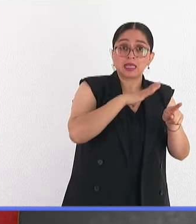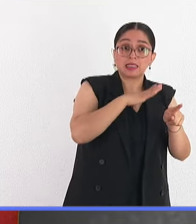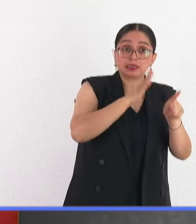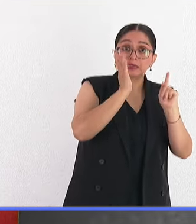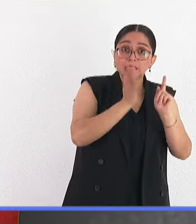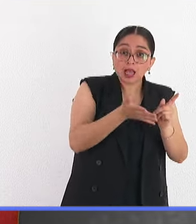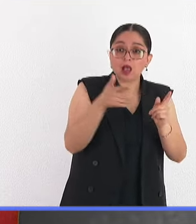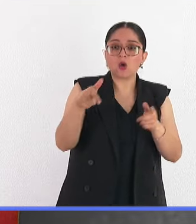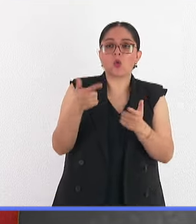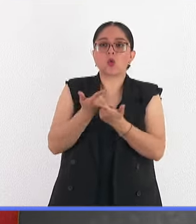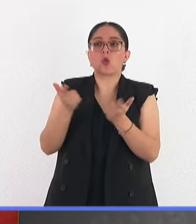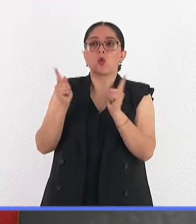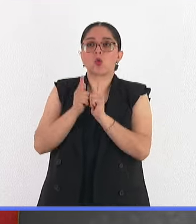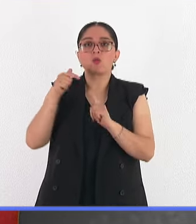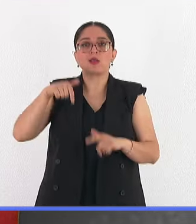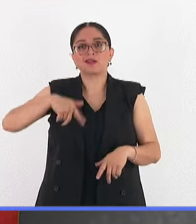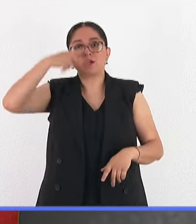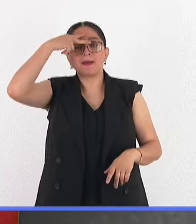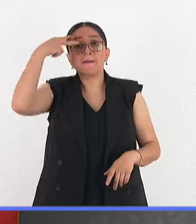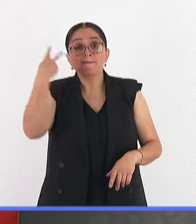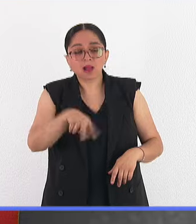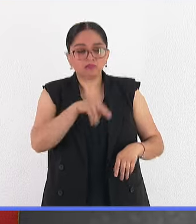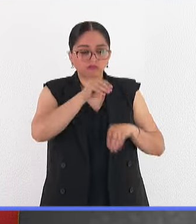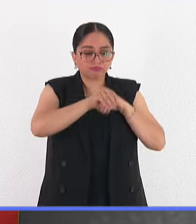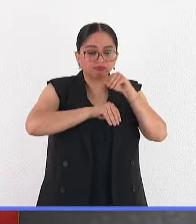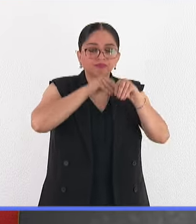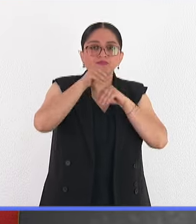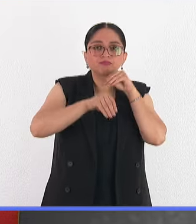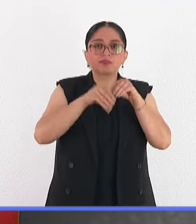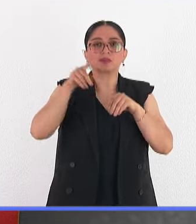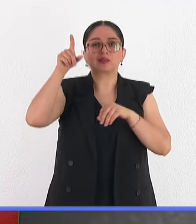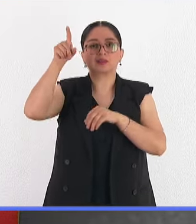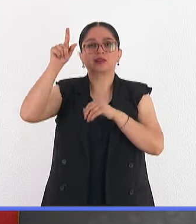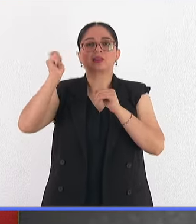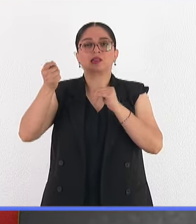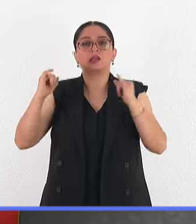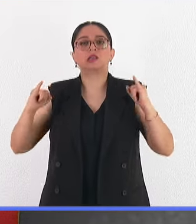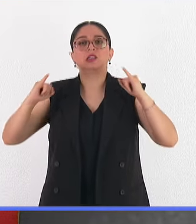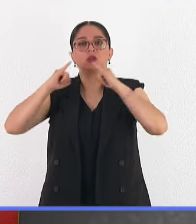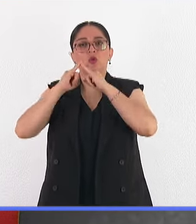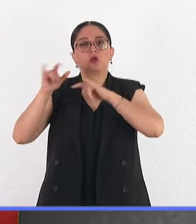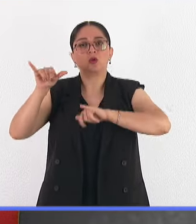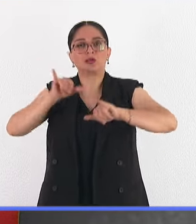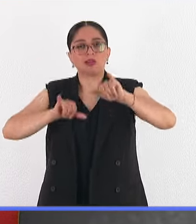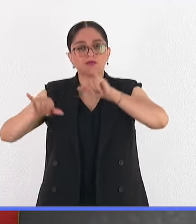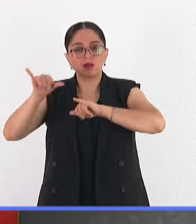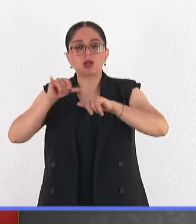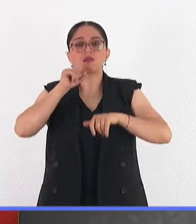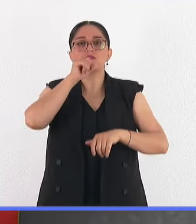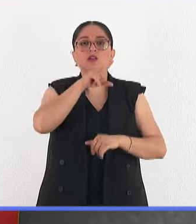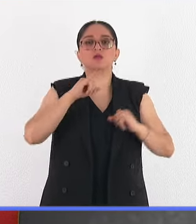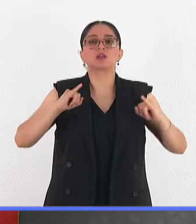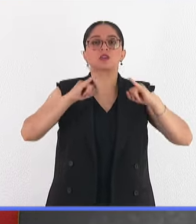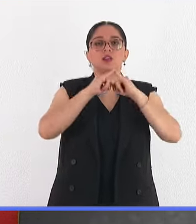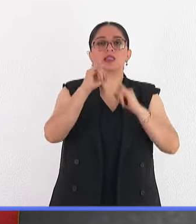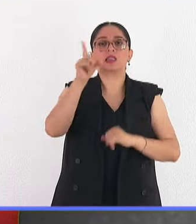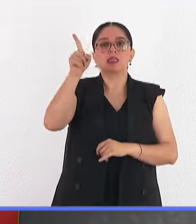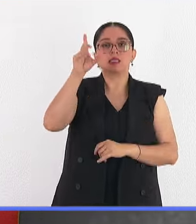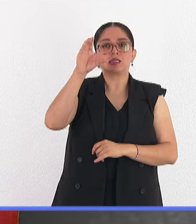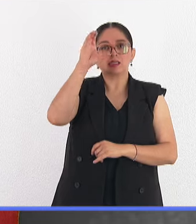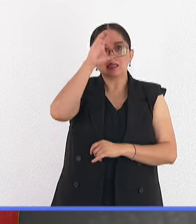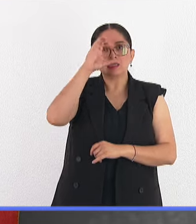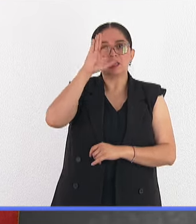mexicanos también, que en el Instituto de Química y en el Instituto de Ciencias Físicas de la UNAM